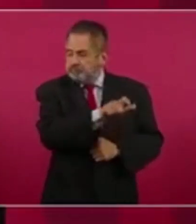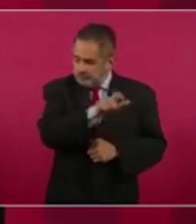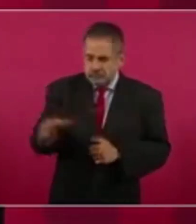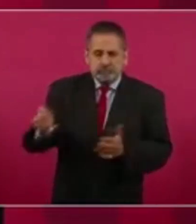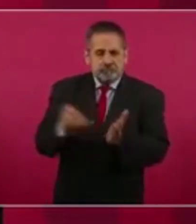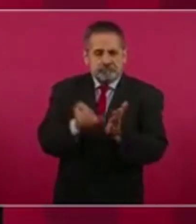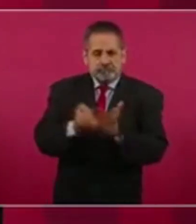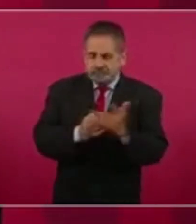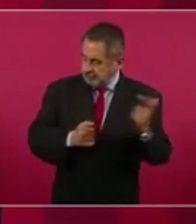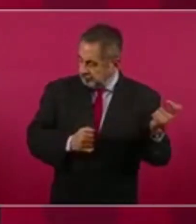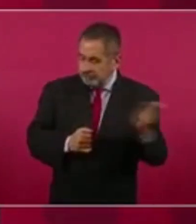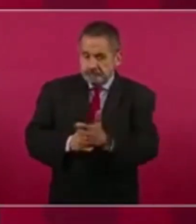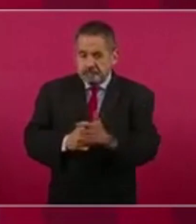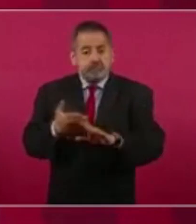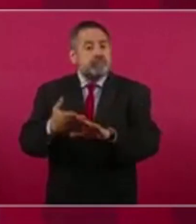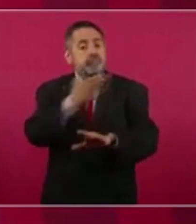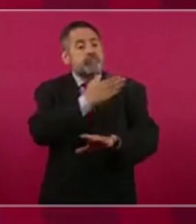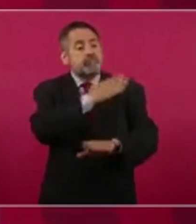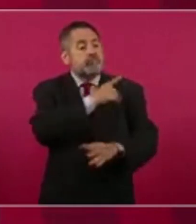pagaban.